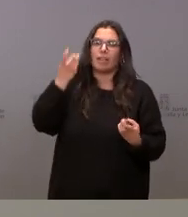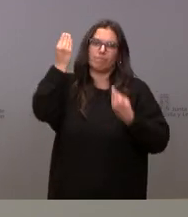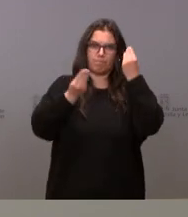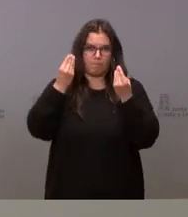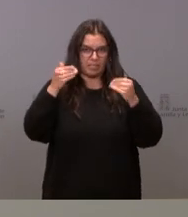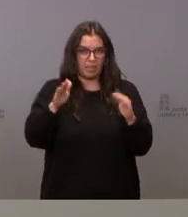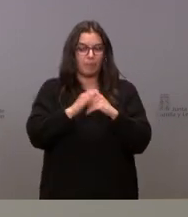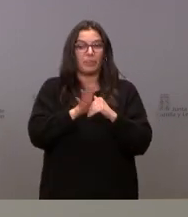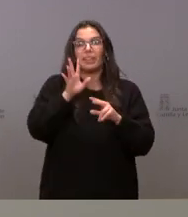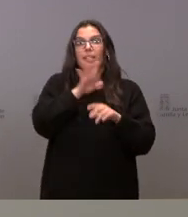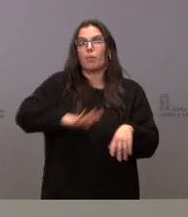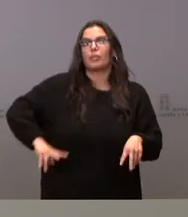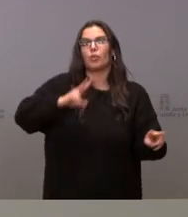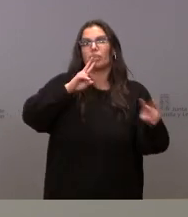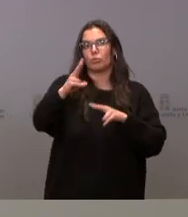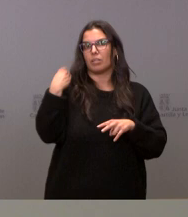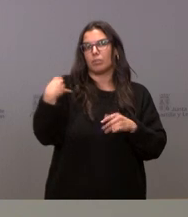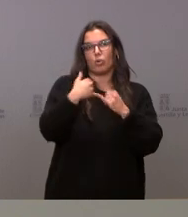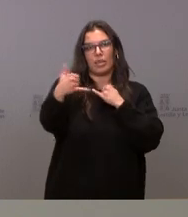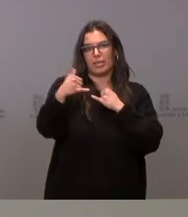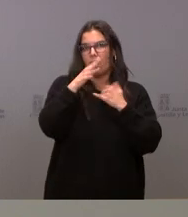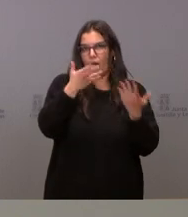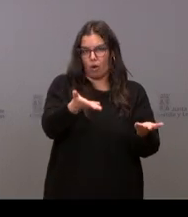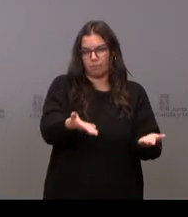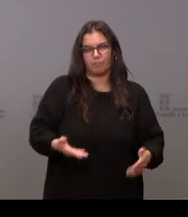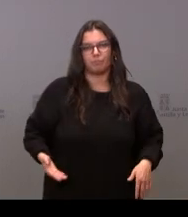momento se está dando respuesta a través de la línea que está vigente